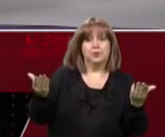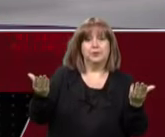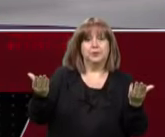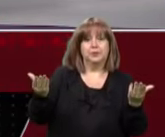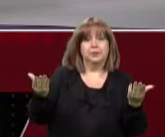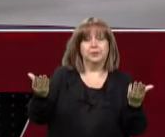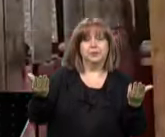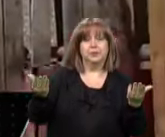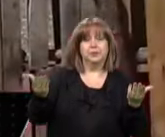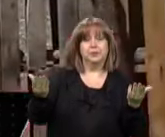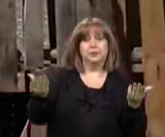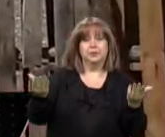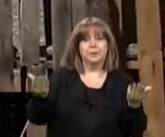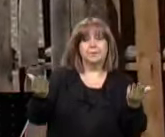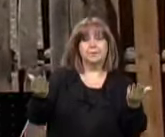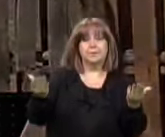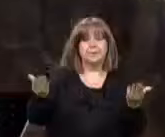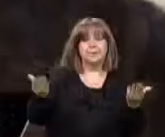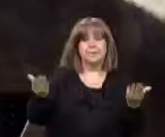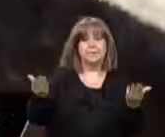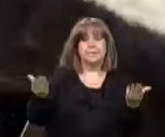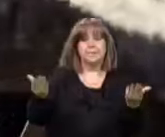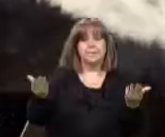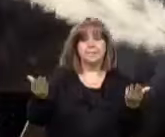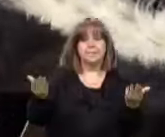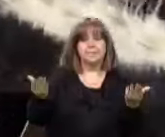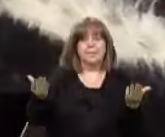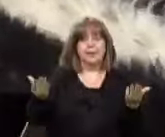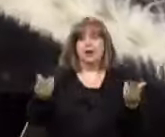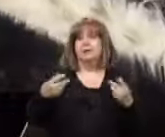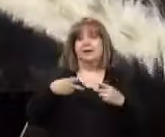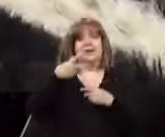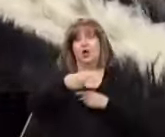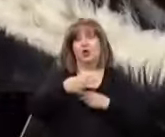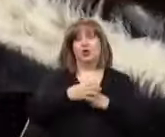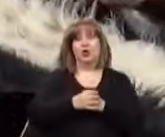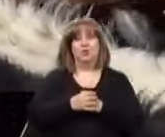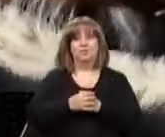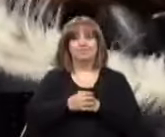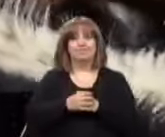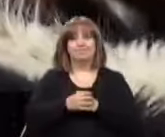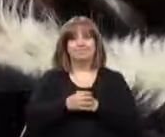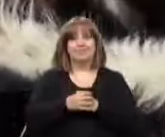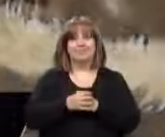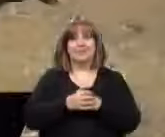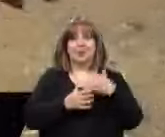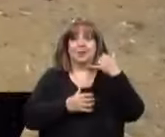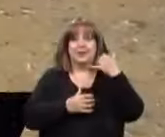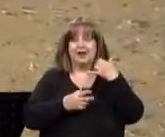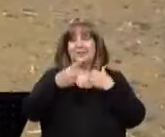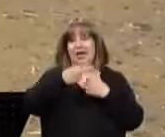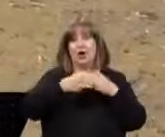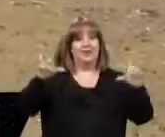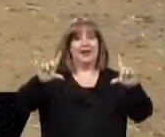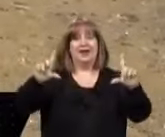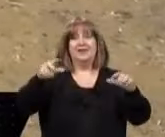Bien, no sé si tomó nuestra pregunta, lo recuperaremos en otro momento porque no ha sido bueno el, como lo decíamos, ni el ida y vuelta, ni el diálogo. Es